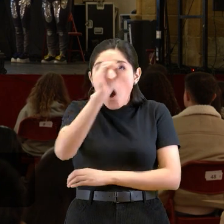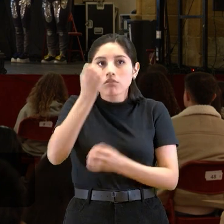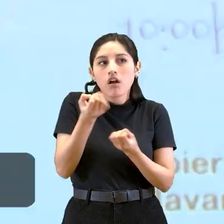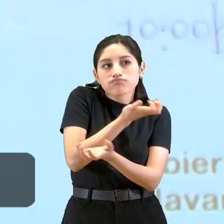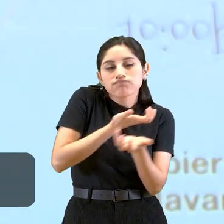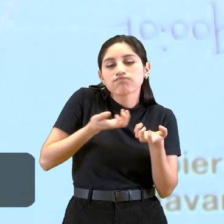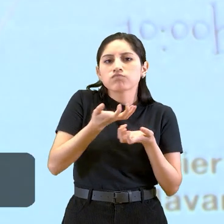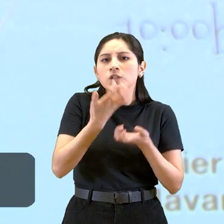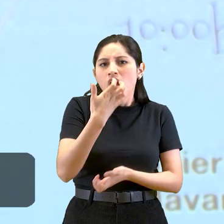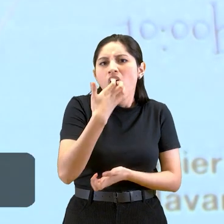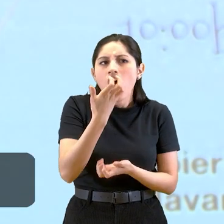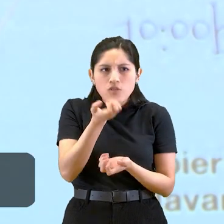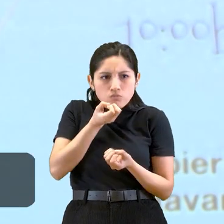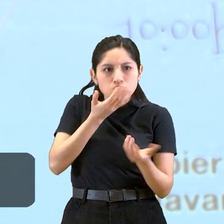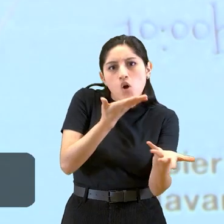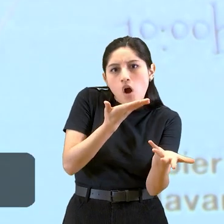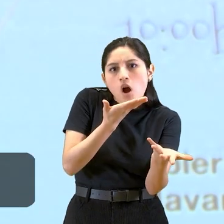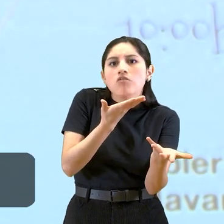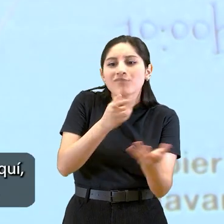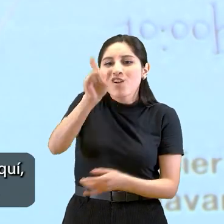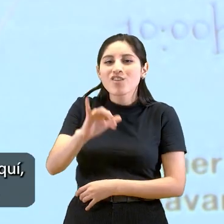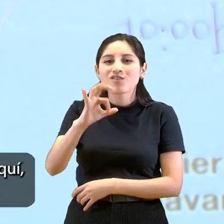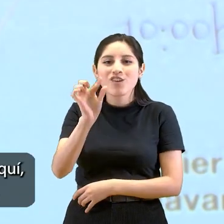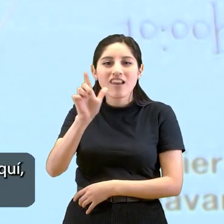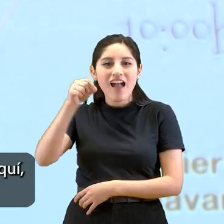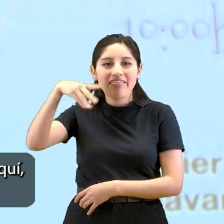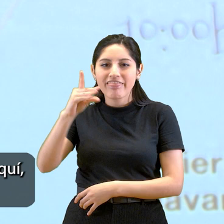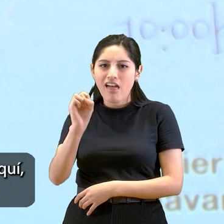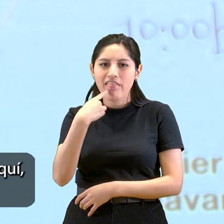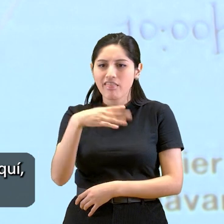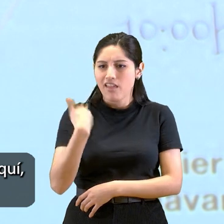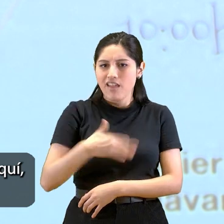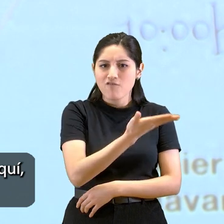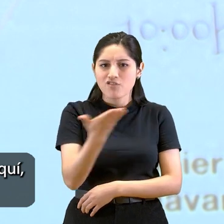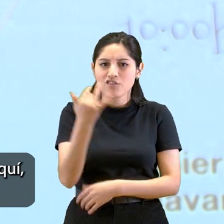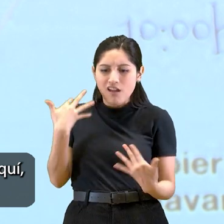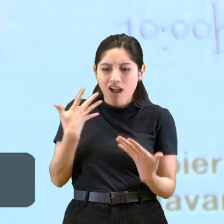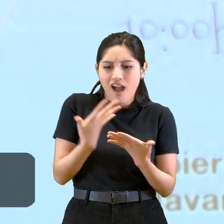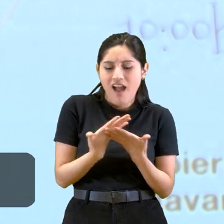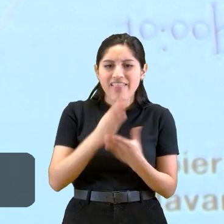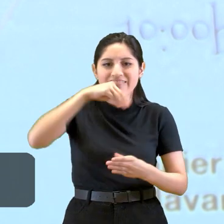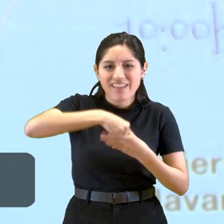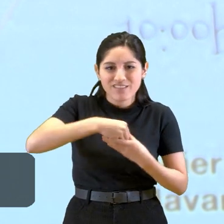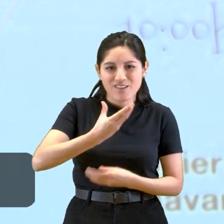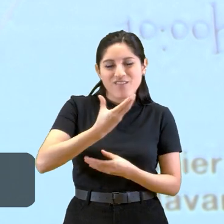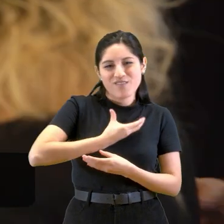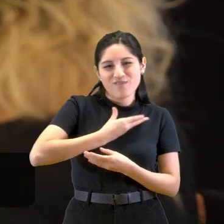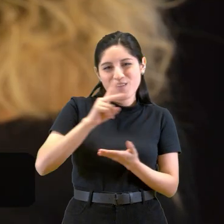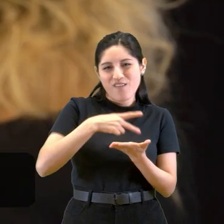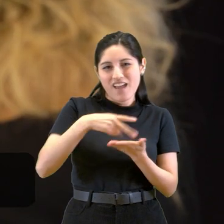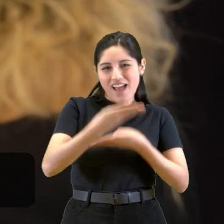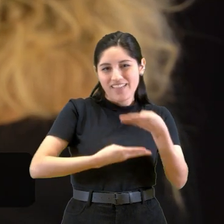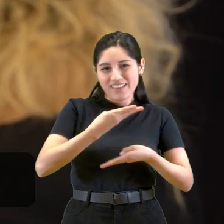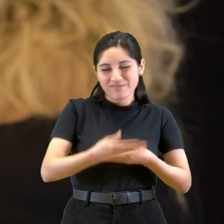podáis opinar, podáis quejaros, podáis aportar. Bien decía Yolanda, ¿no? Todo lo que estáis haciendo también aquí en el Ayuntamiento de Viana.